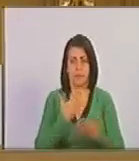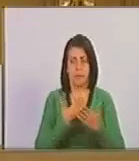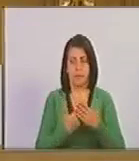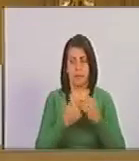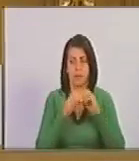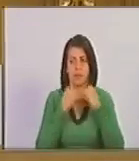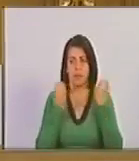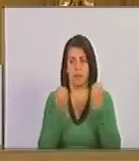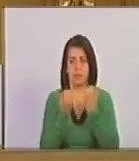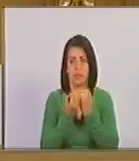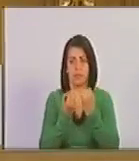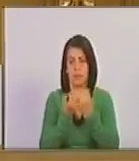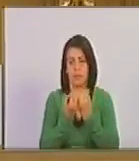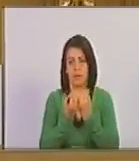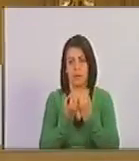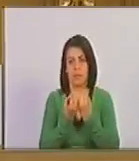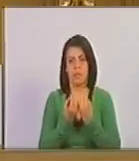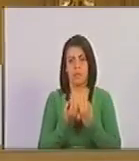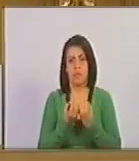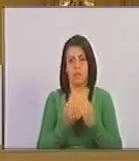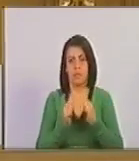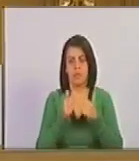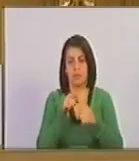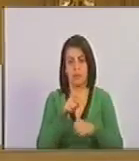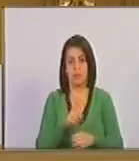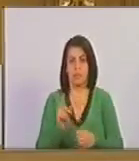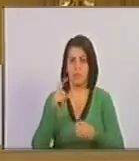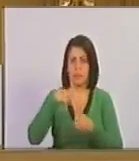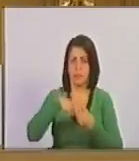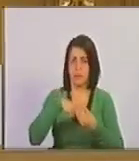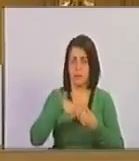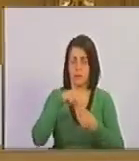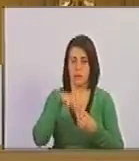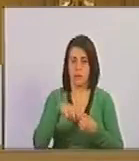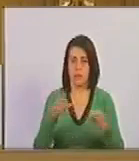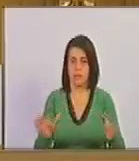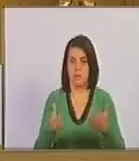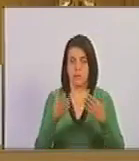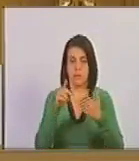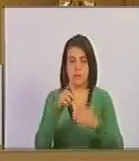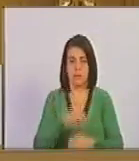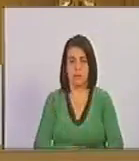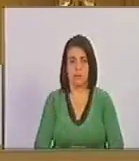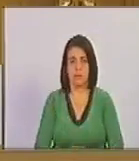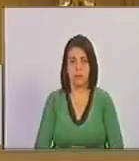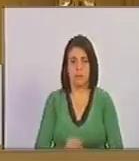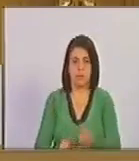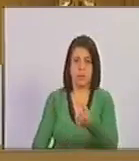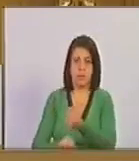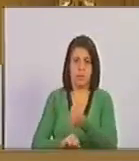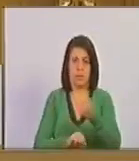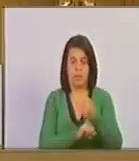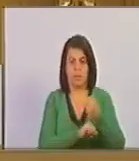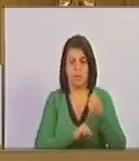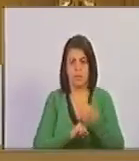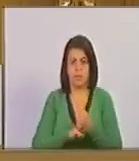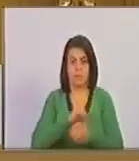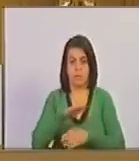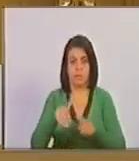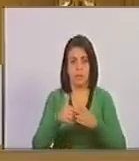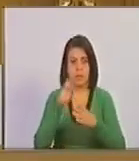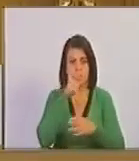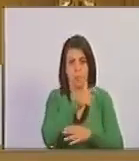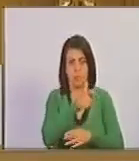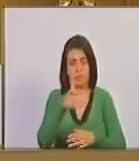organización donde milité, que es una versión que estimulaba la solidaridad de los pueblos latinoamericanos y los